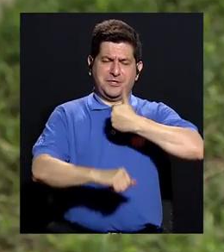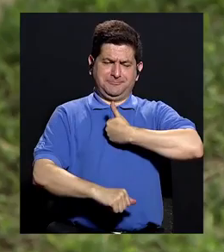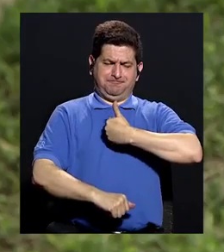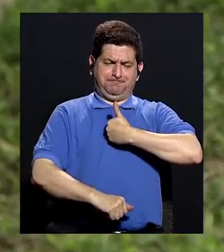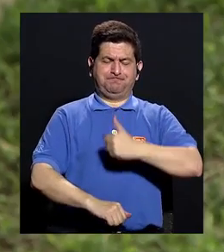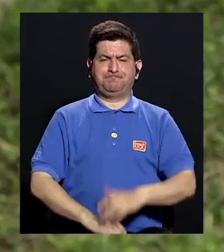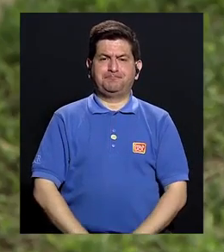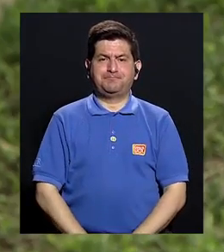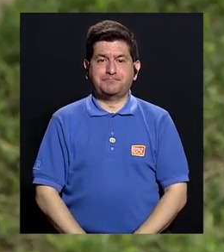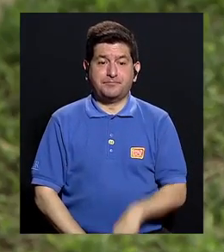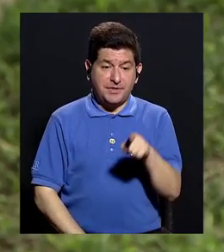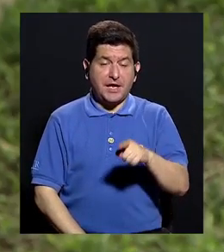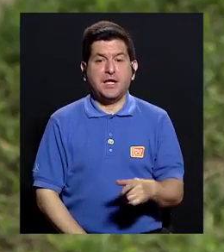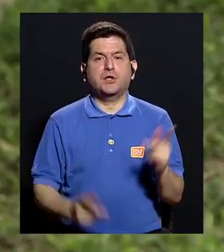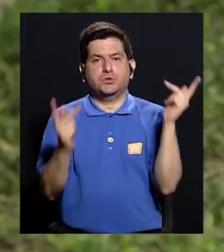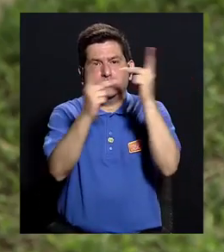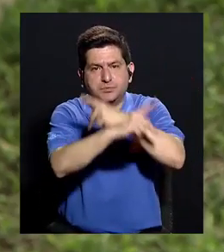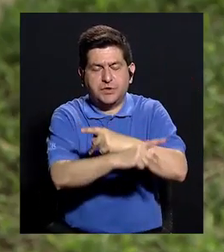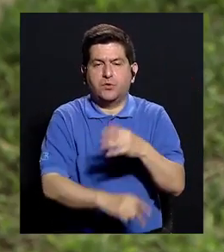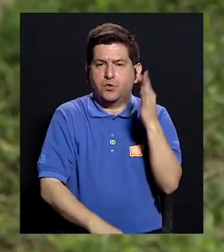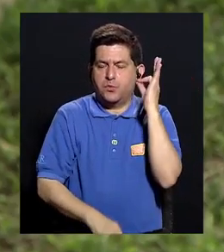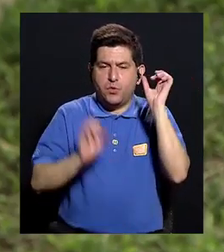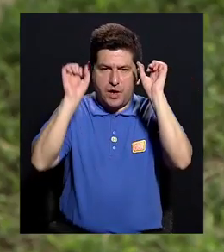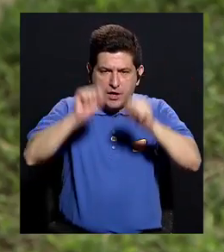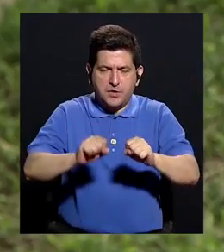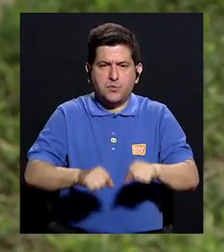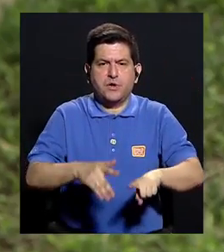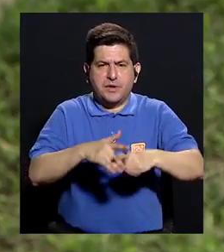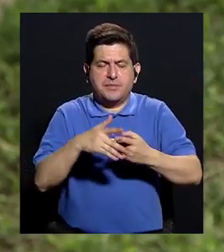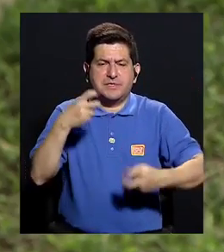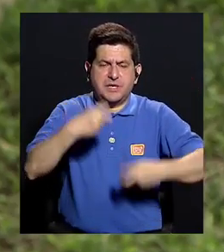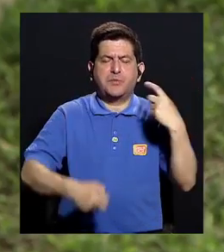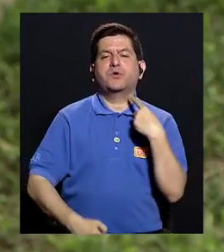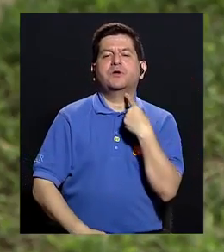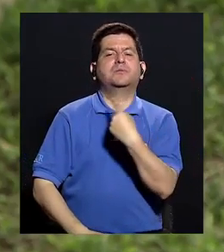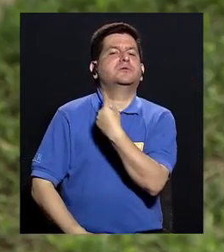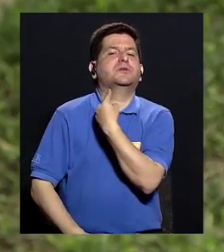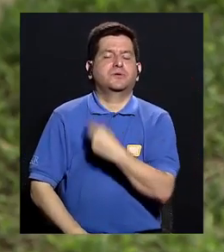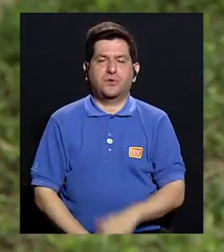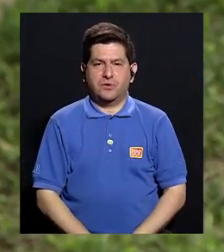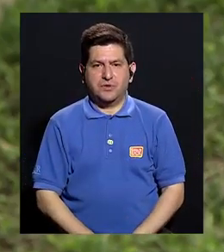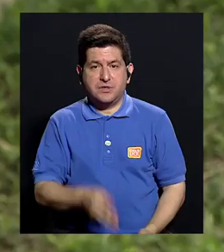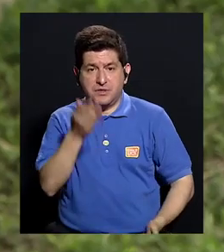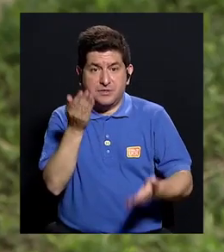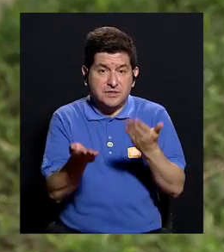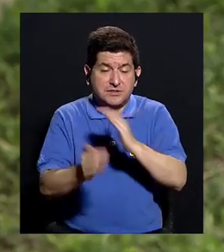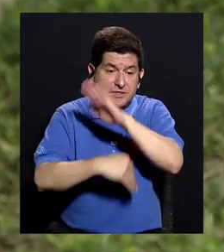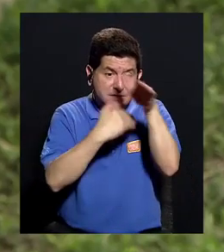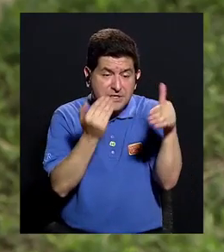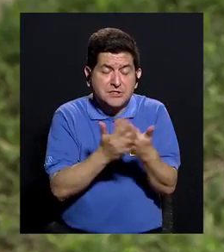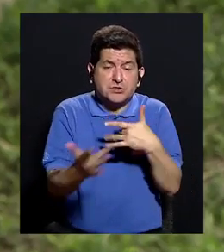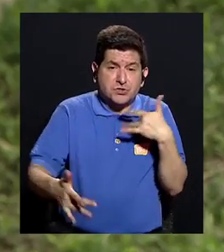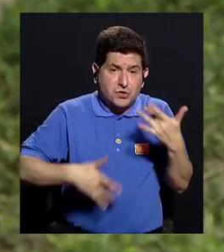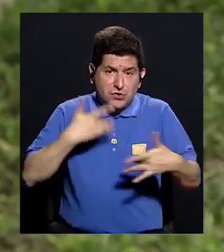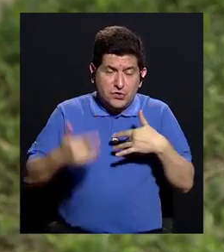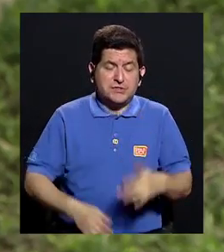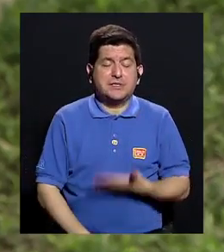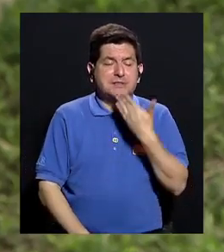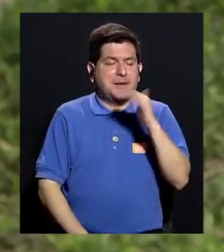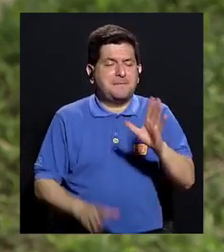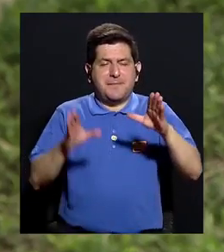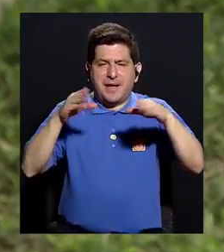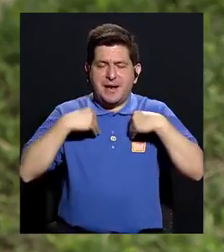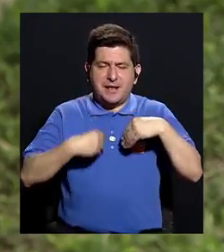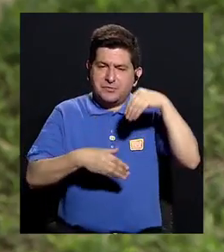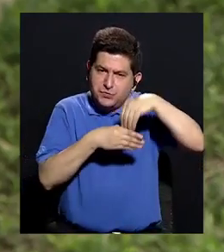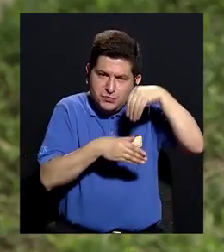que se van a agravar, ¿verdad? Las mujeres pueden empezar a padecer de tiroides, pueden empezar a tener, porque todos son síntomas de mala absorción